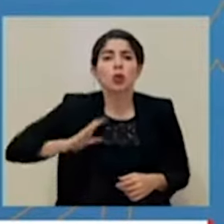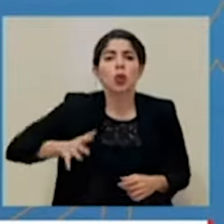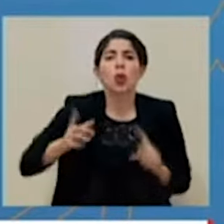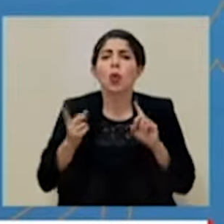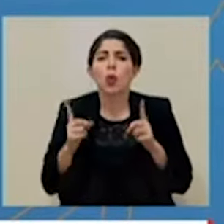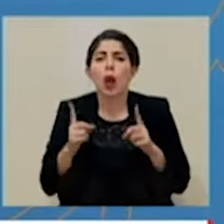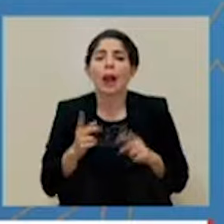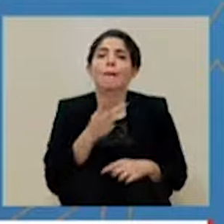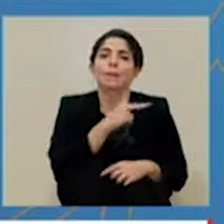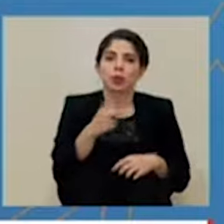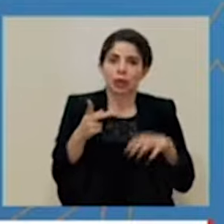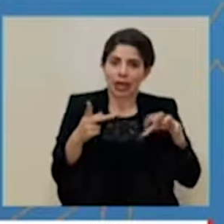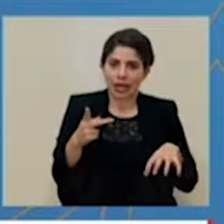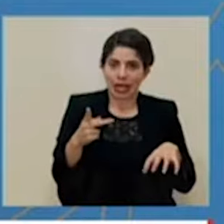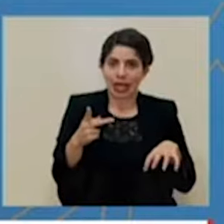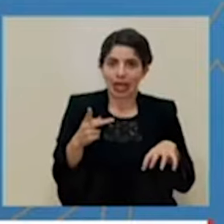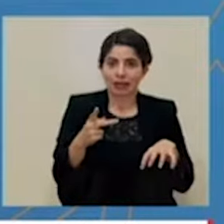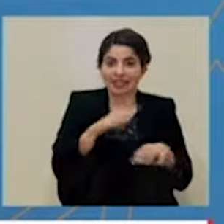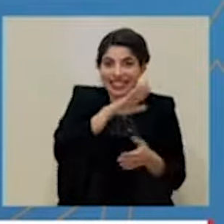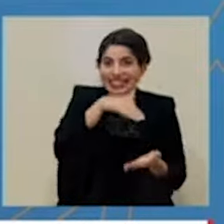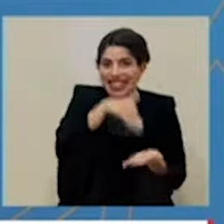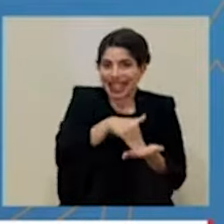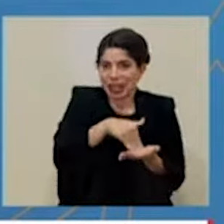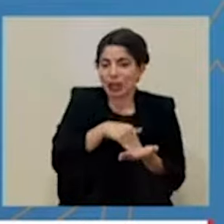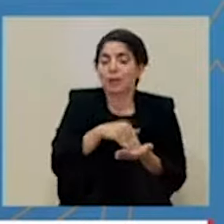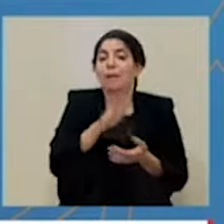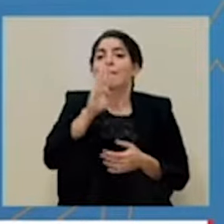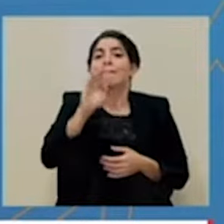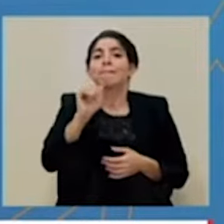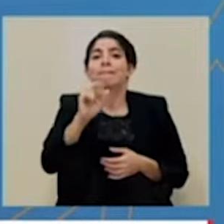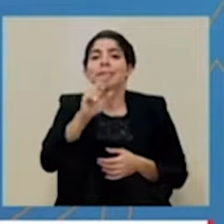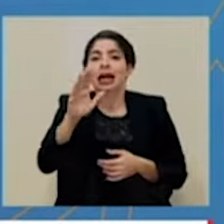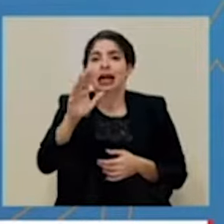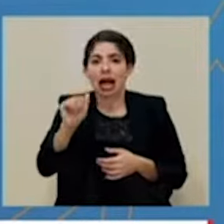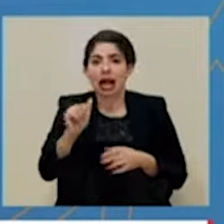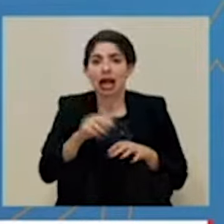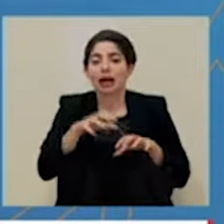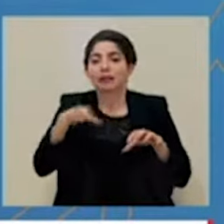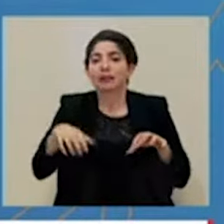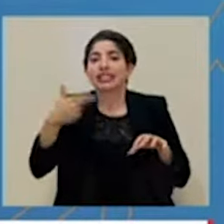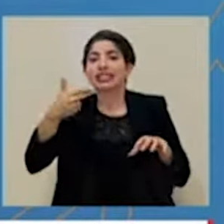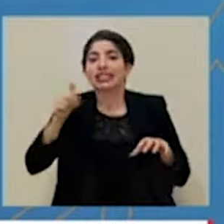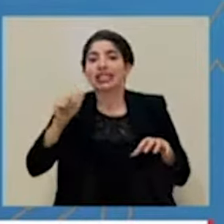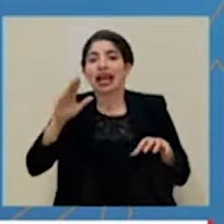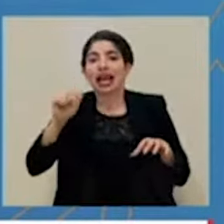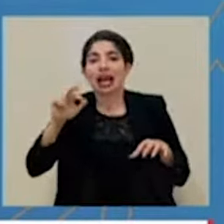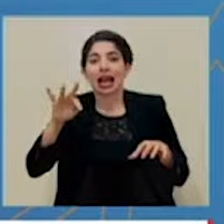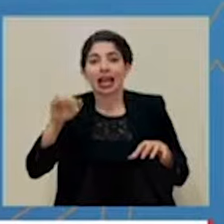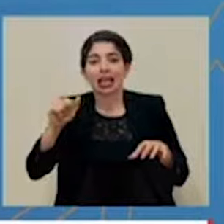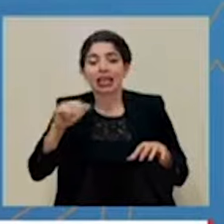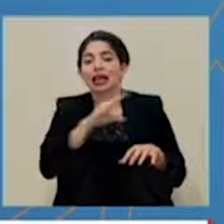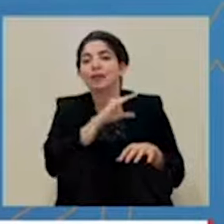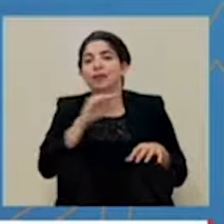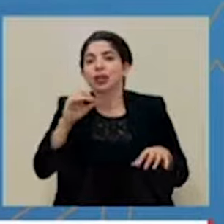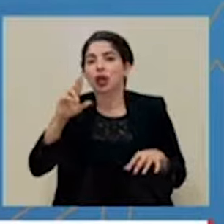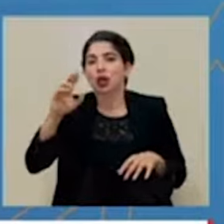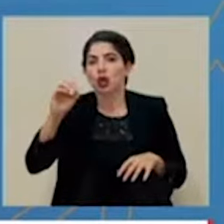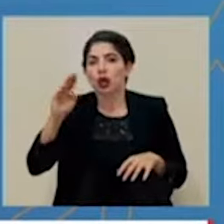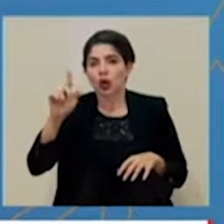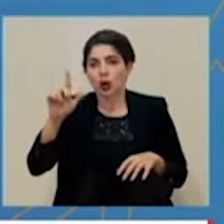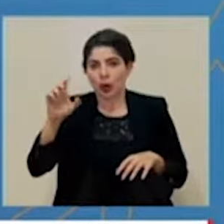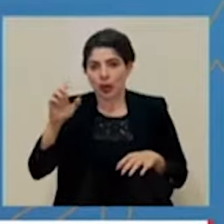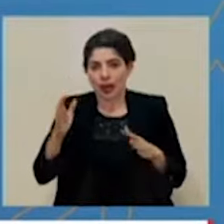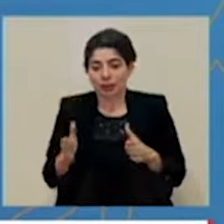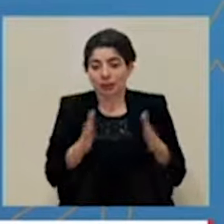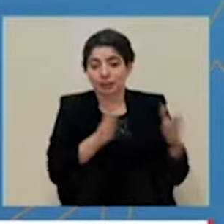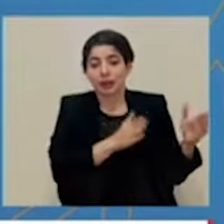distritos de Punta Arenas, el distrito centro, Barranca, Chacarita y el Roble. Asimismo, el cantón